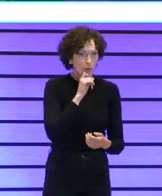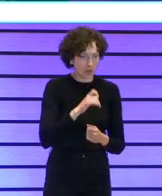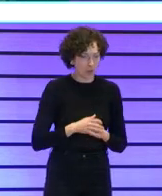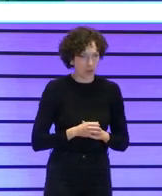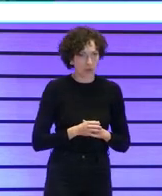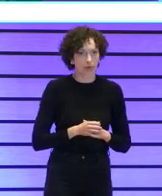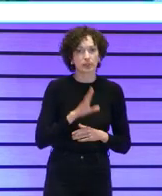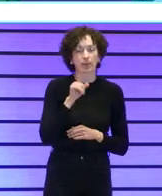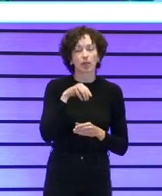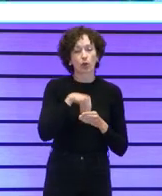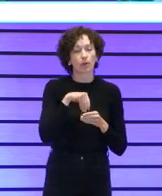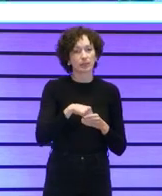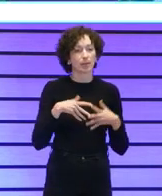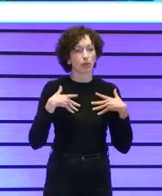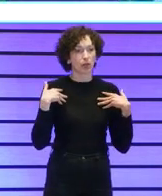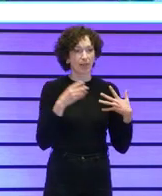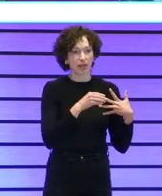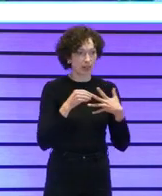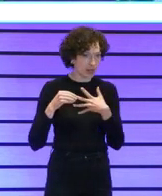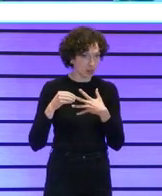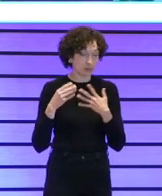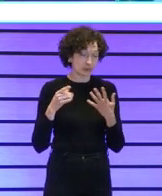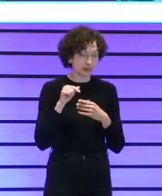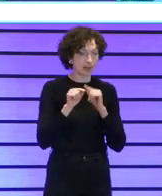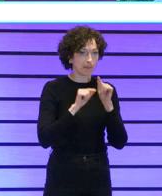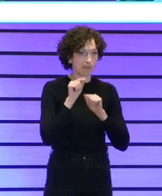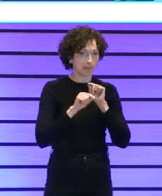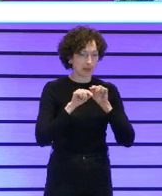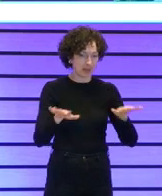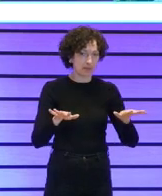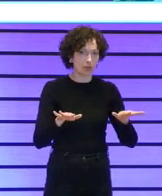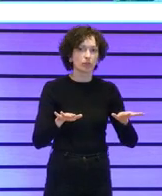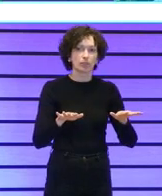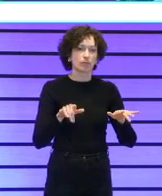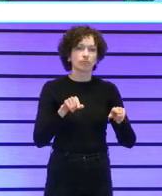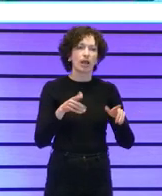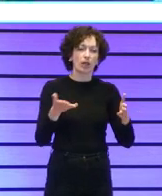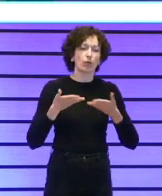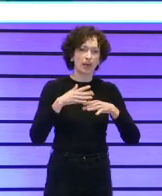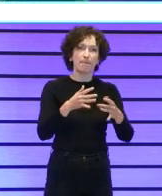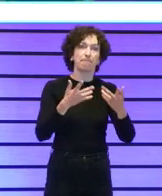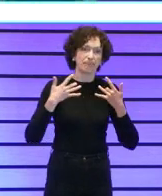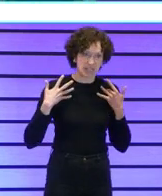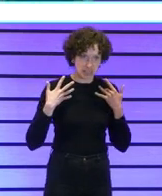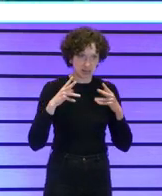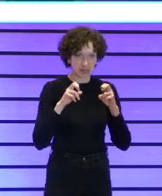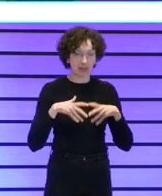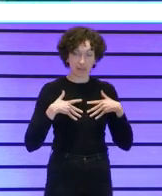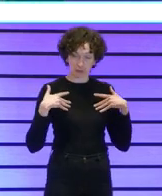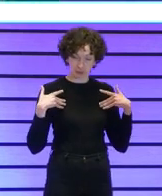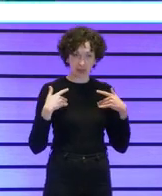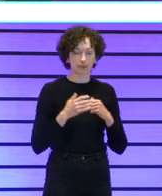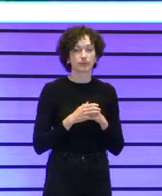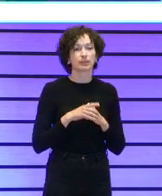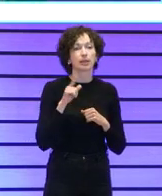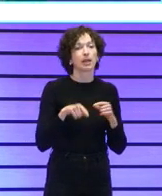el componente emocional de liderazgo bueno ahí la pandemia fue un gran acelerador del componente emocional el